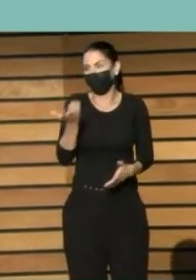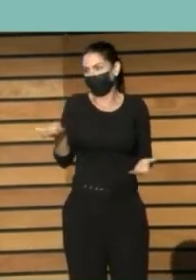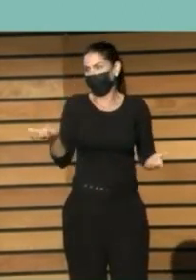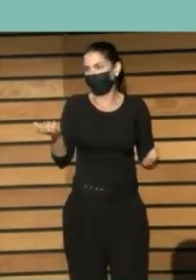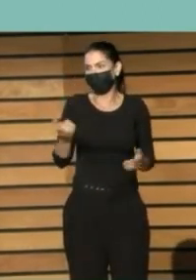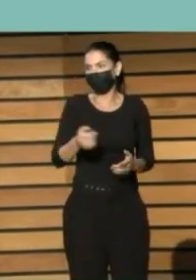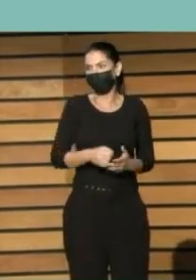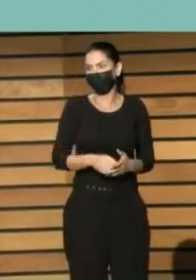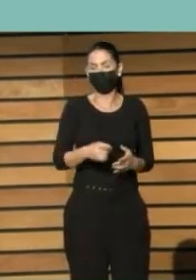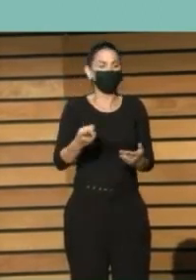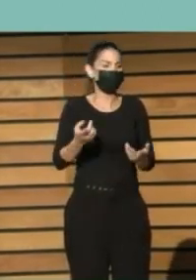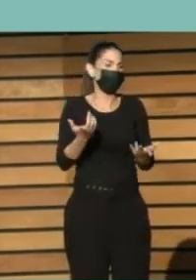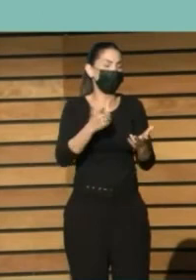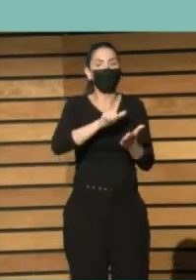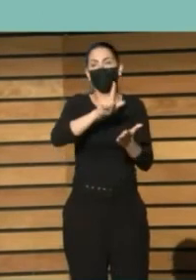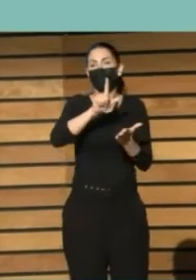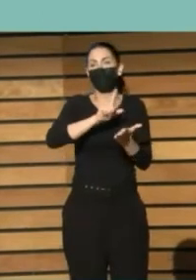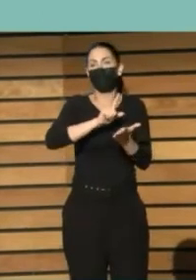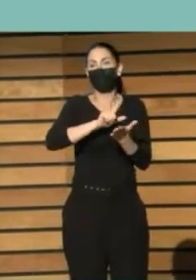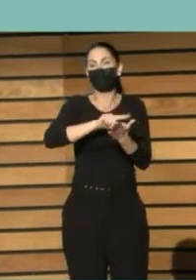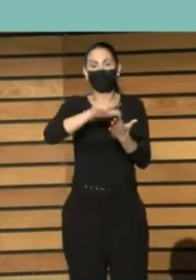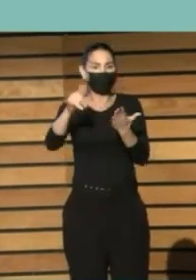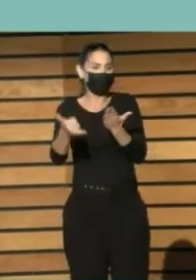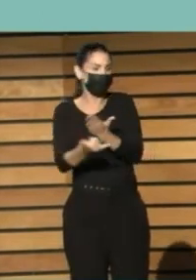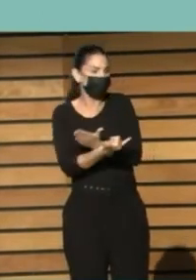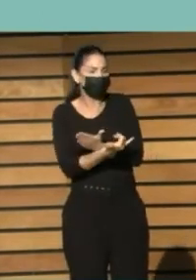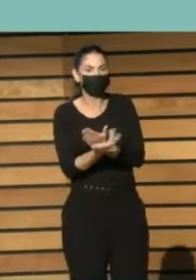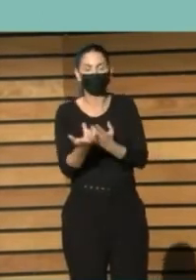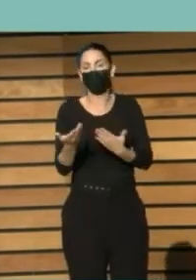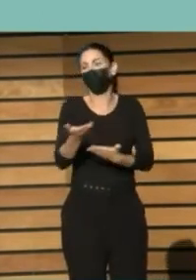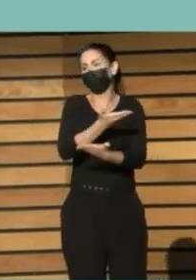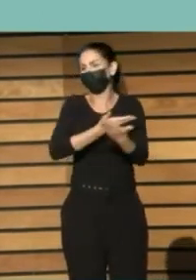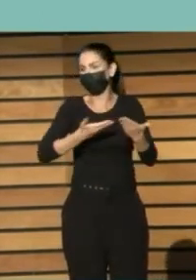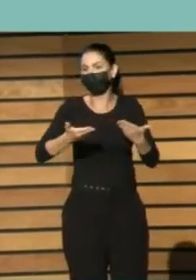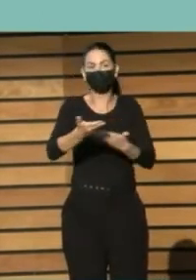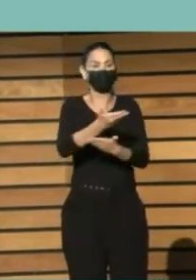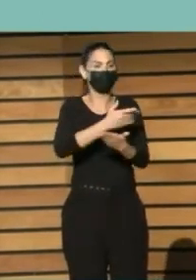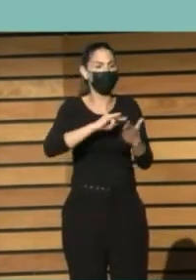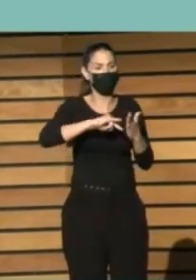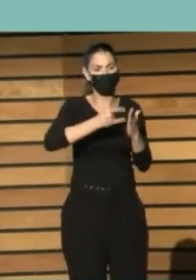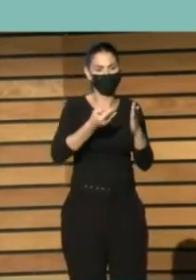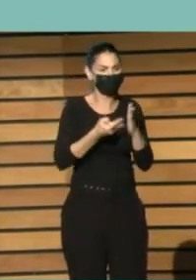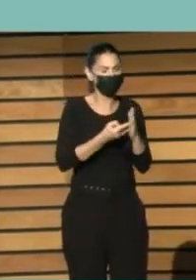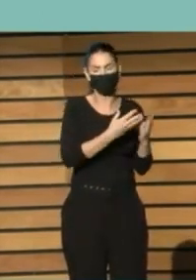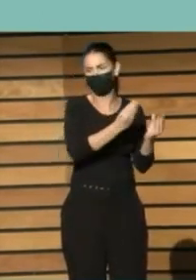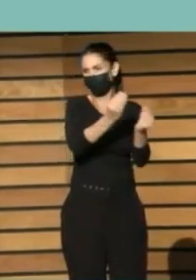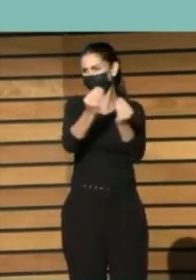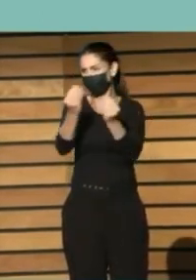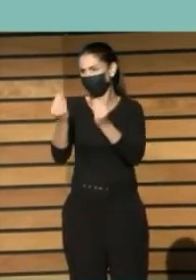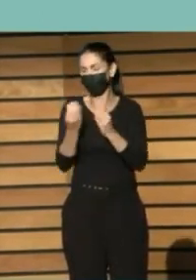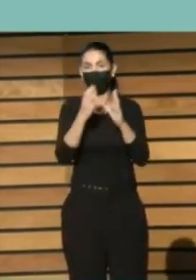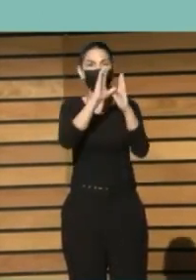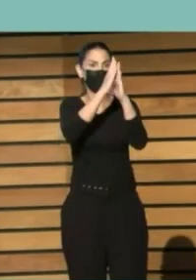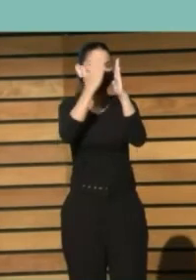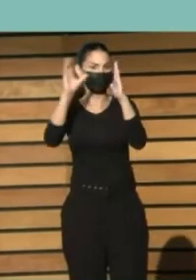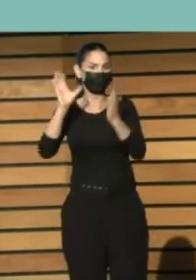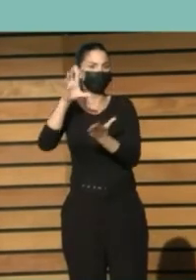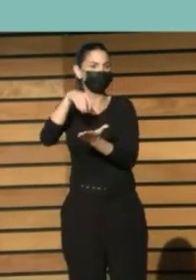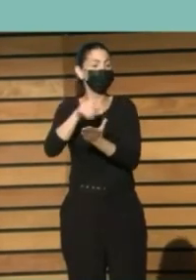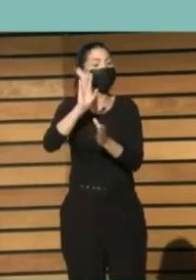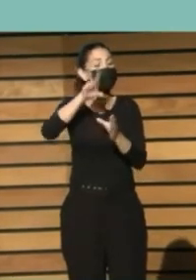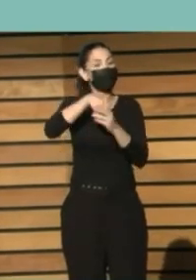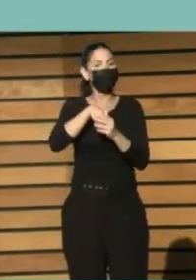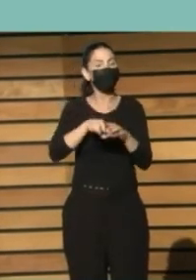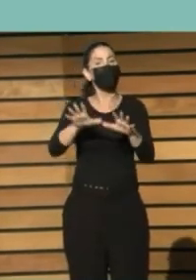intercambios lingüísticos, aprendizaje de tecnologías, o hay muchísimos proyectos de la biblioteca como espacio de aprendizaje.